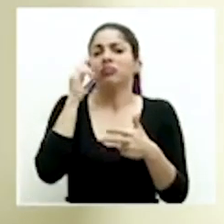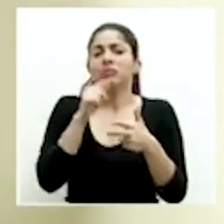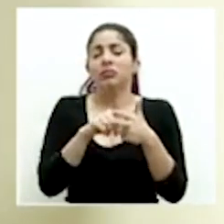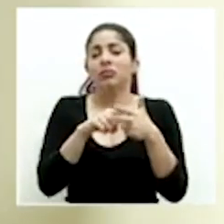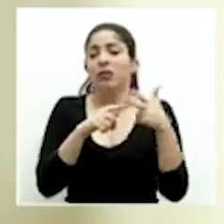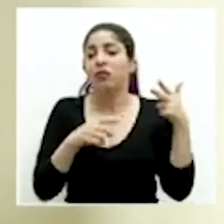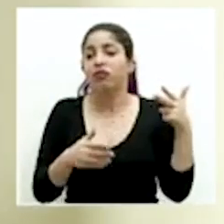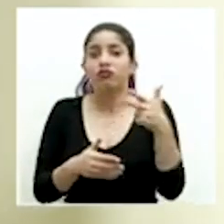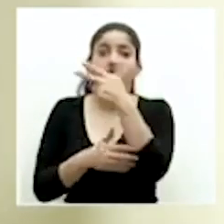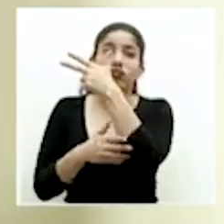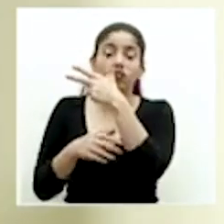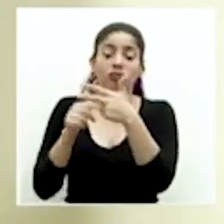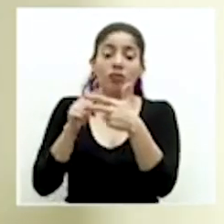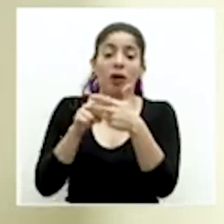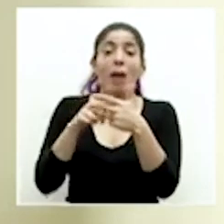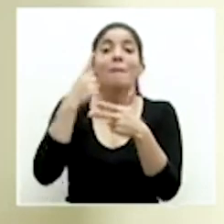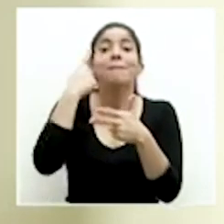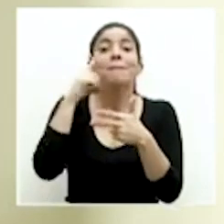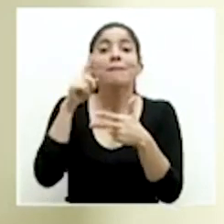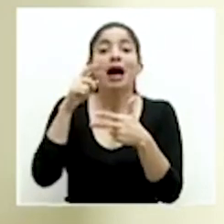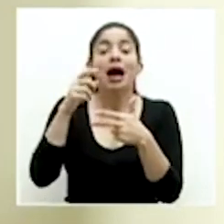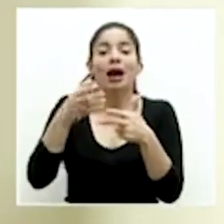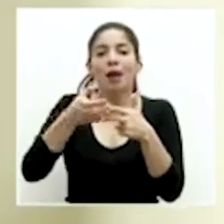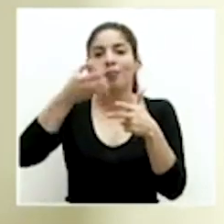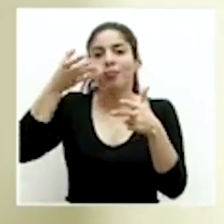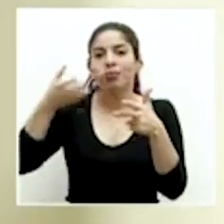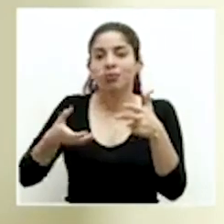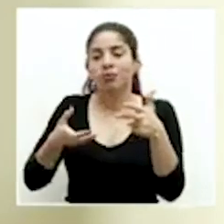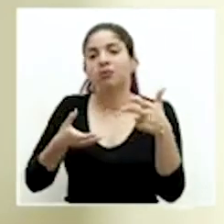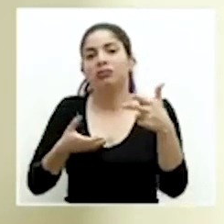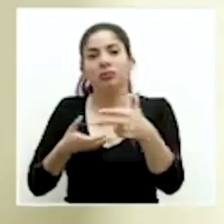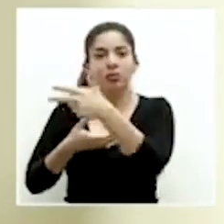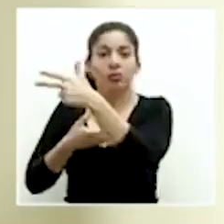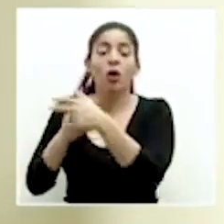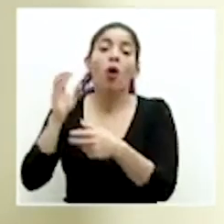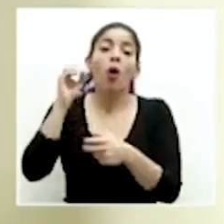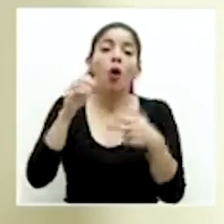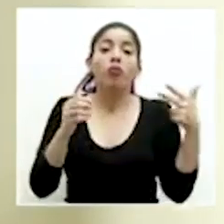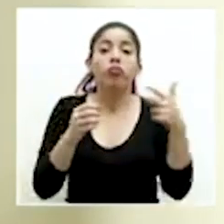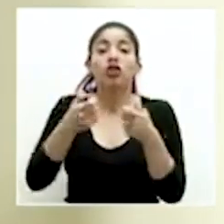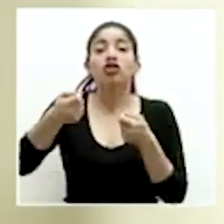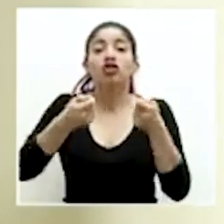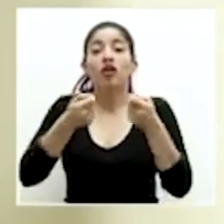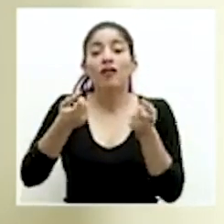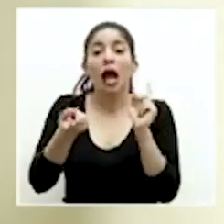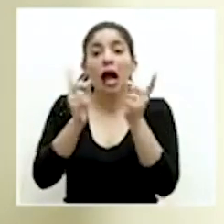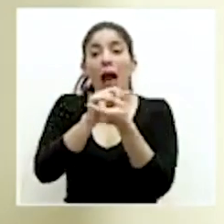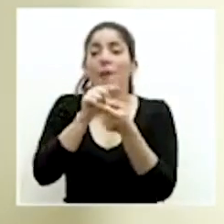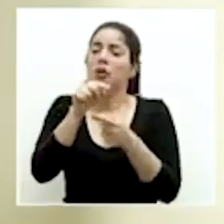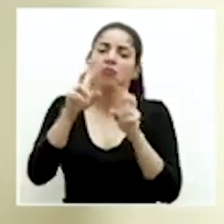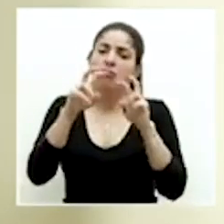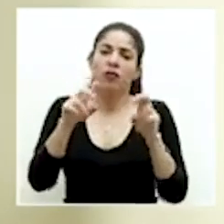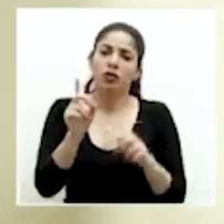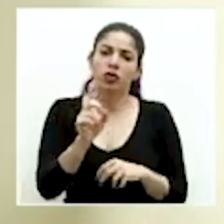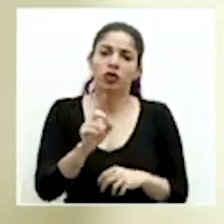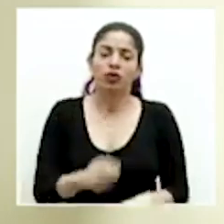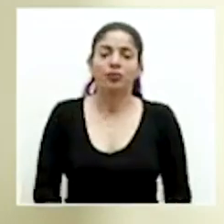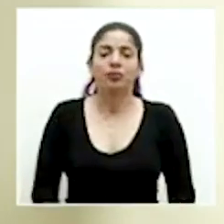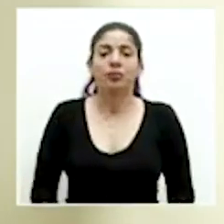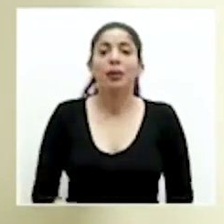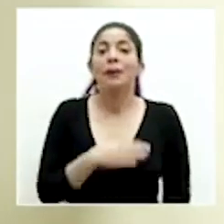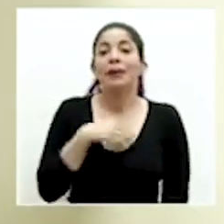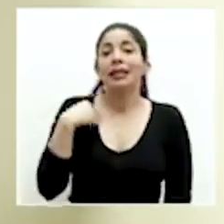dinámica que estamos siguiendo es de para el desenganche o para el relevo del chofer no se le están haciendo pruebas ministro